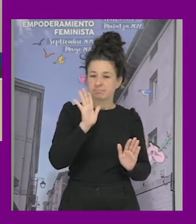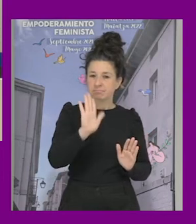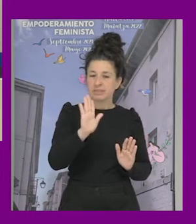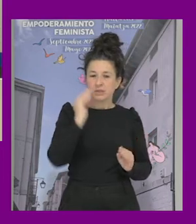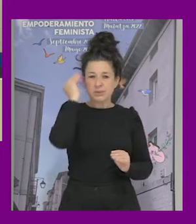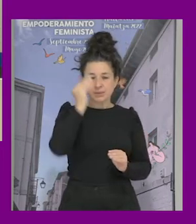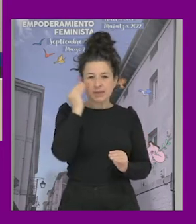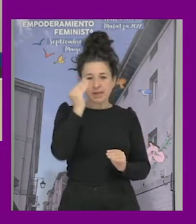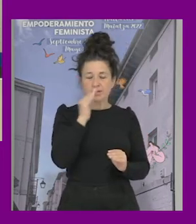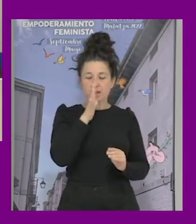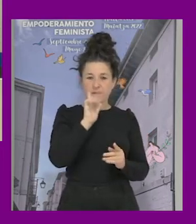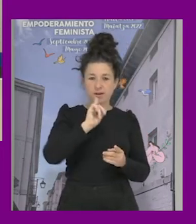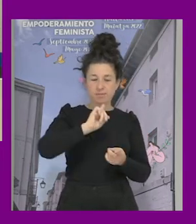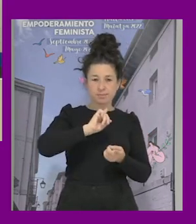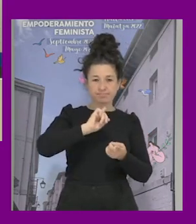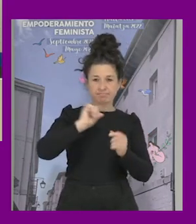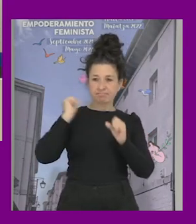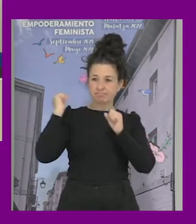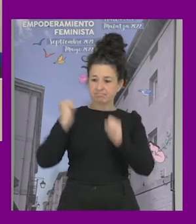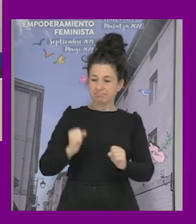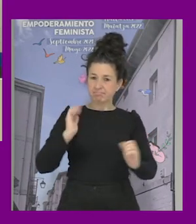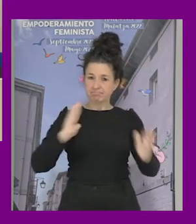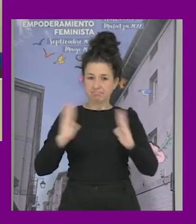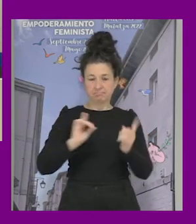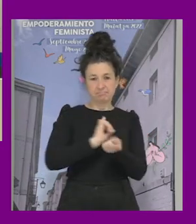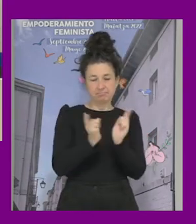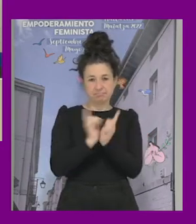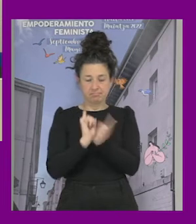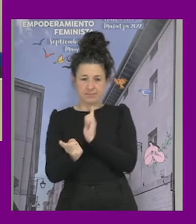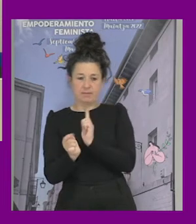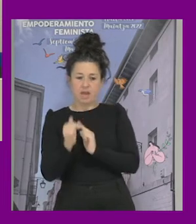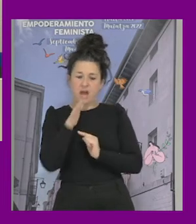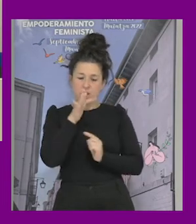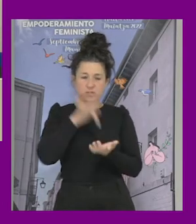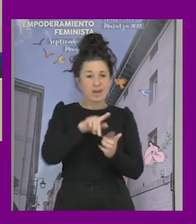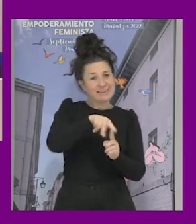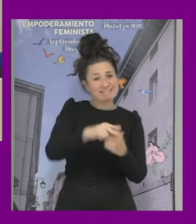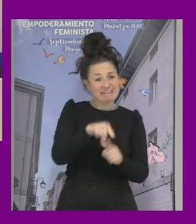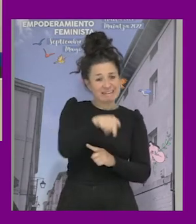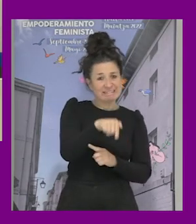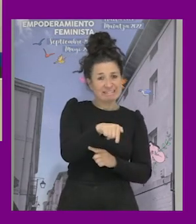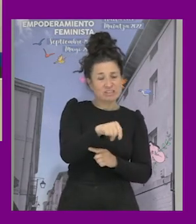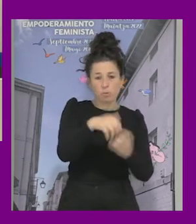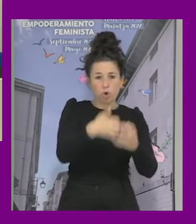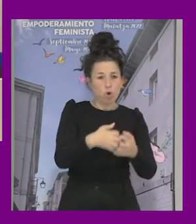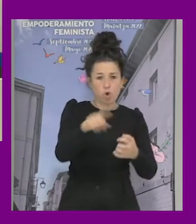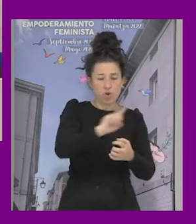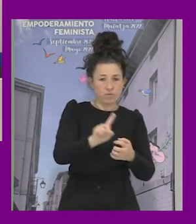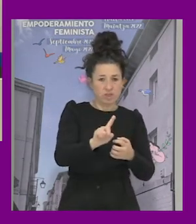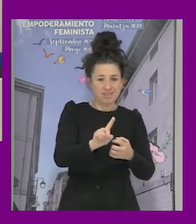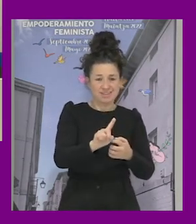embargo a varios cambios en los últimos años que hacen que estos talleres no solo no funcionen sino que sean